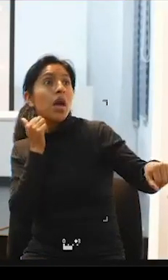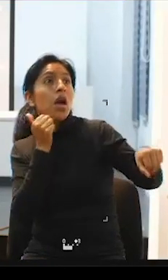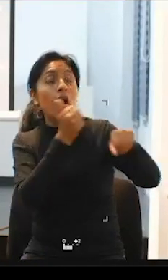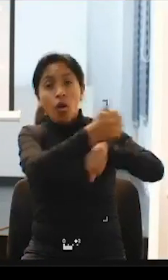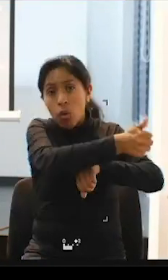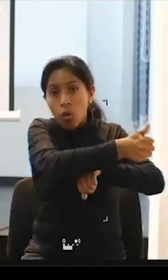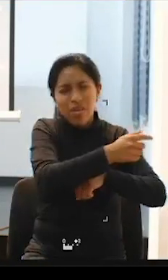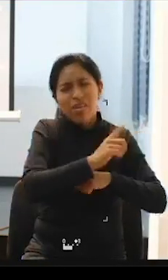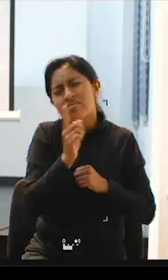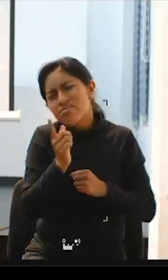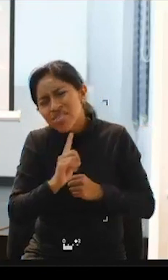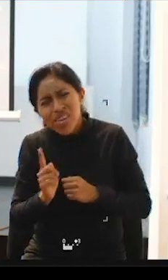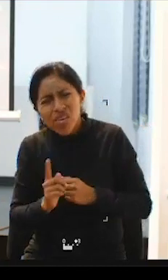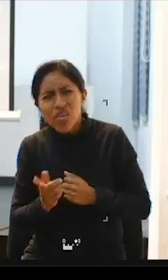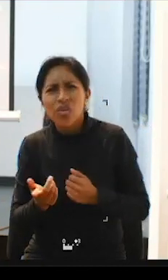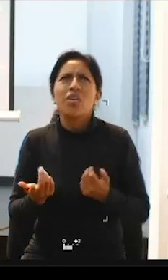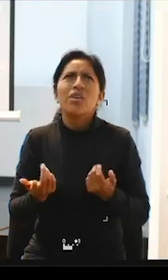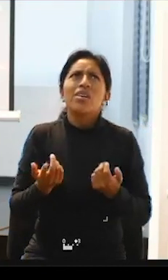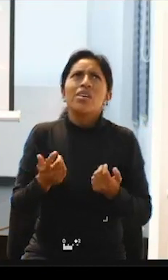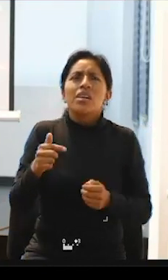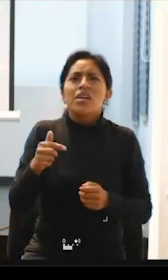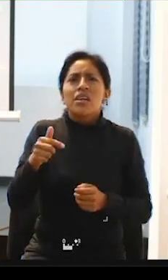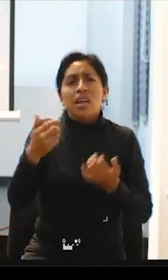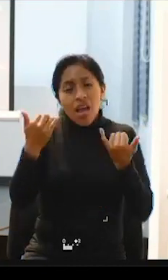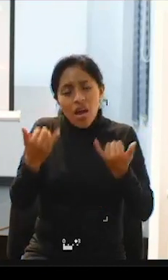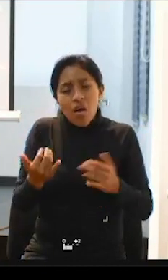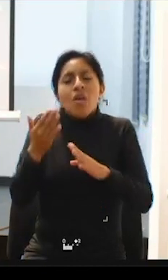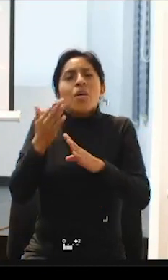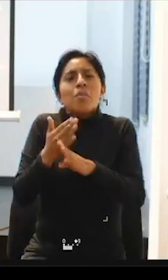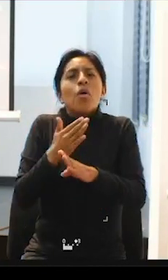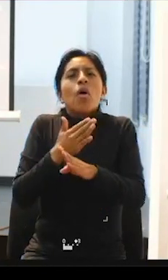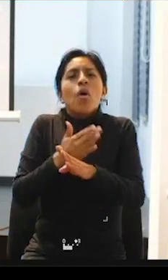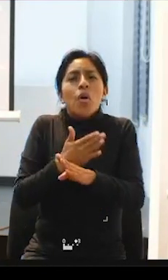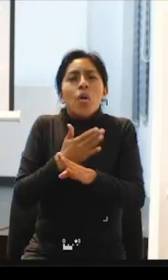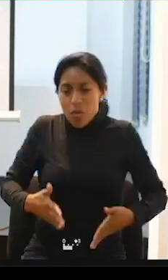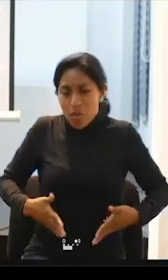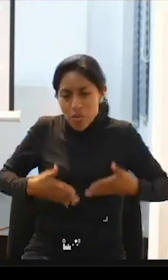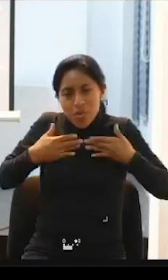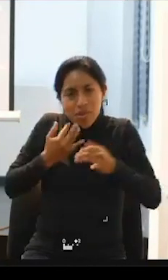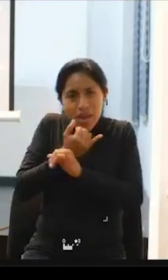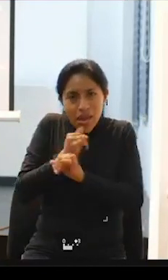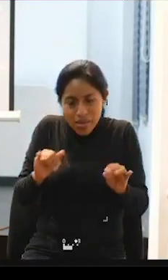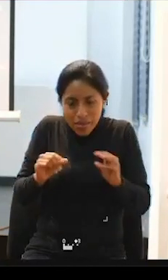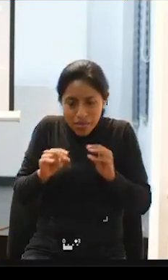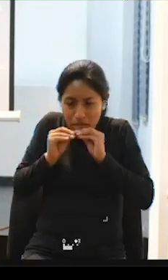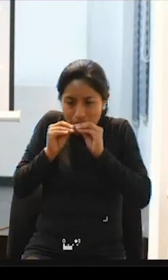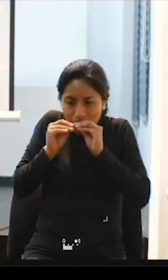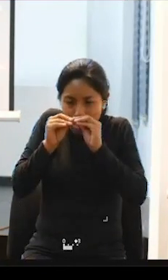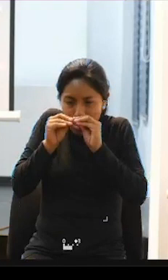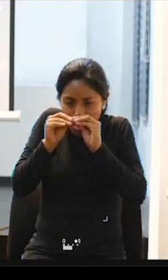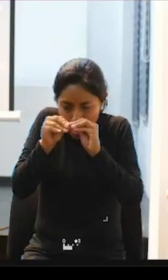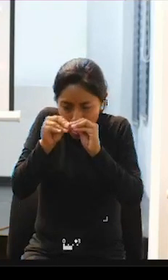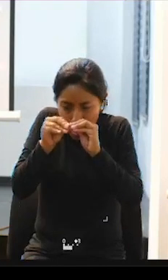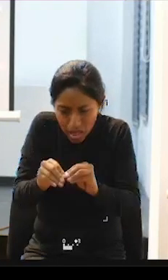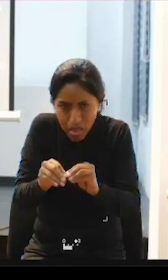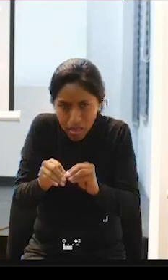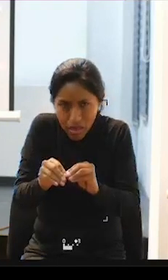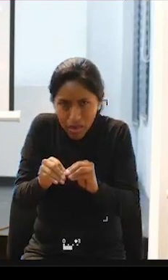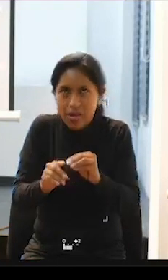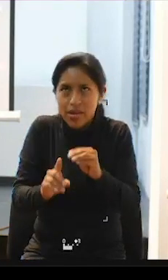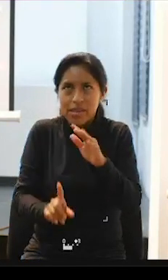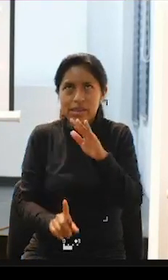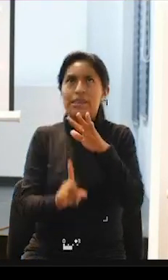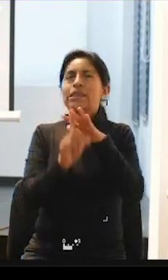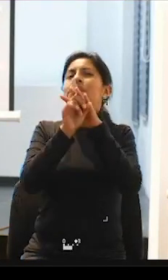mucho porque en este proceso de implementar la vida independiente y era nuestra segunda pregunta que yo me había anotado varias